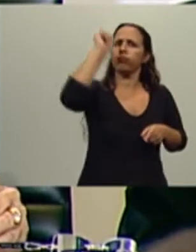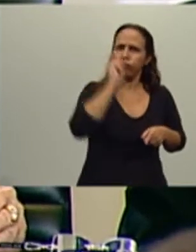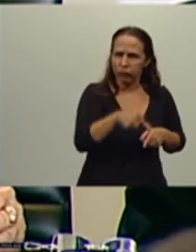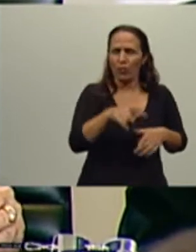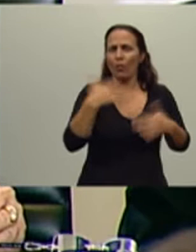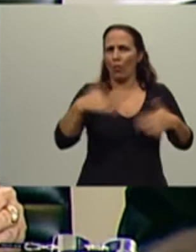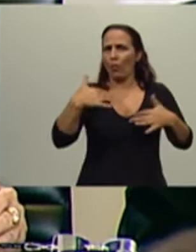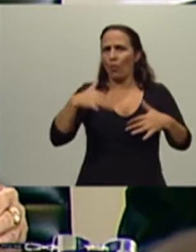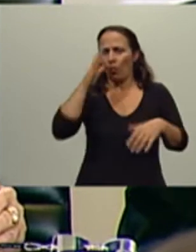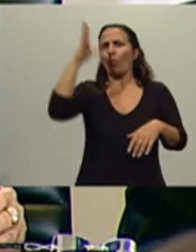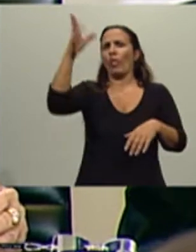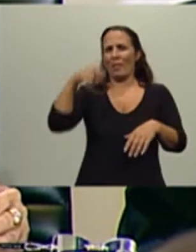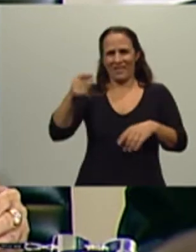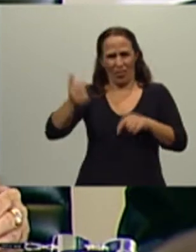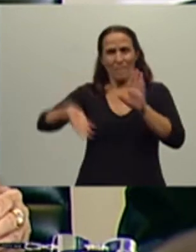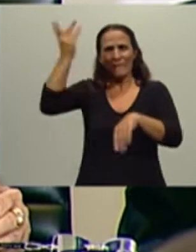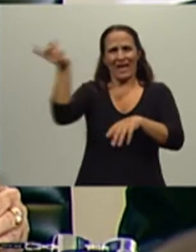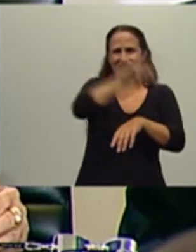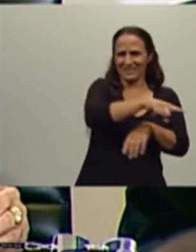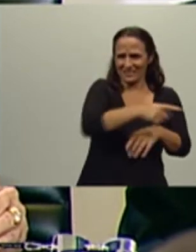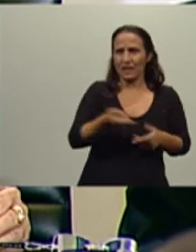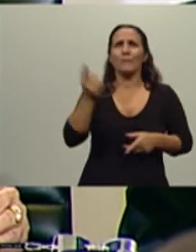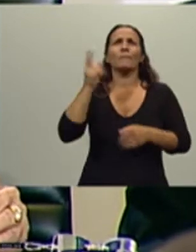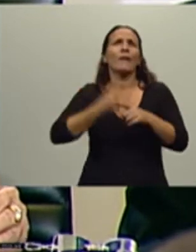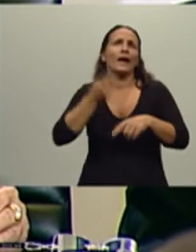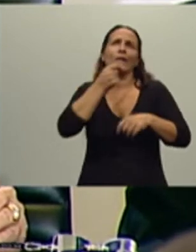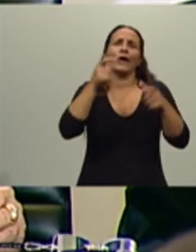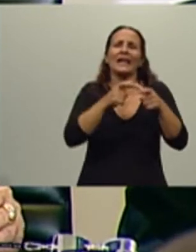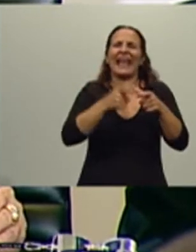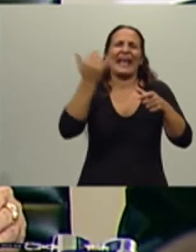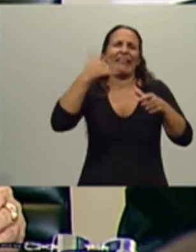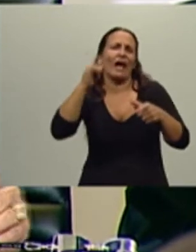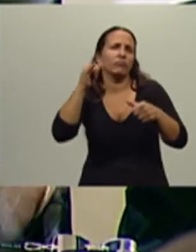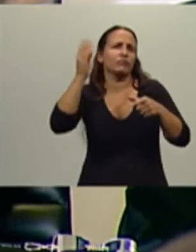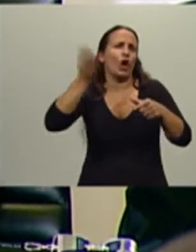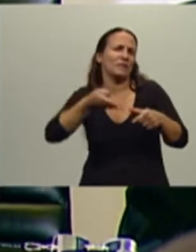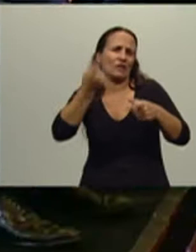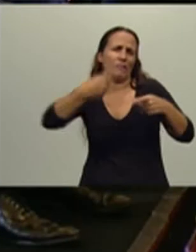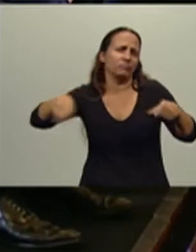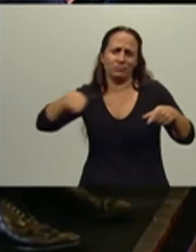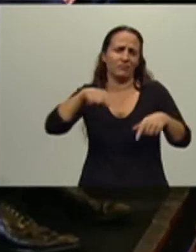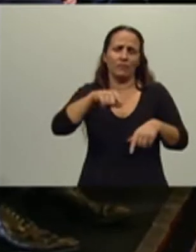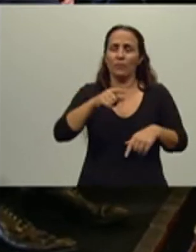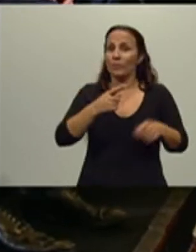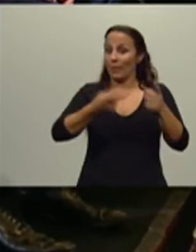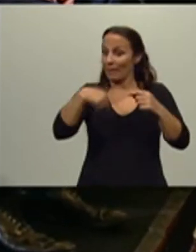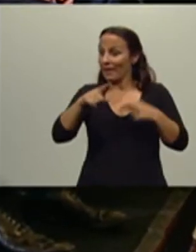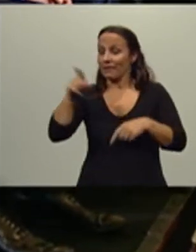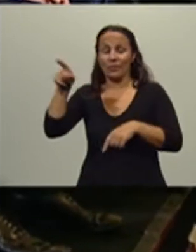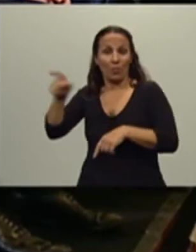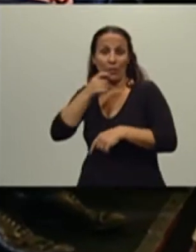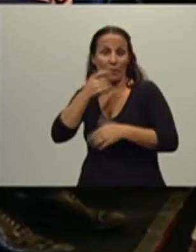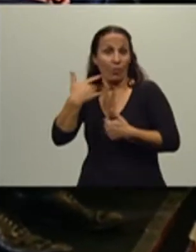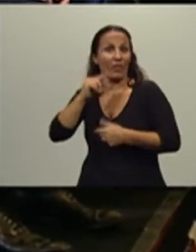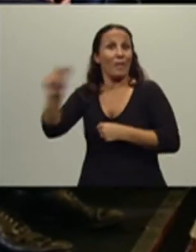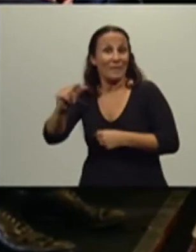son muchísimo más altas, malas comisiones de tarjetas, etcétera, etcétera. En cambio, las que le prestan o le